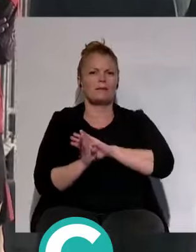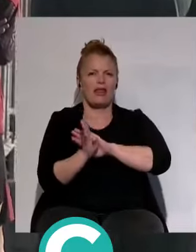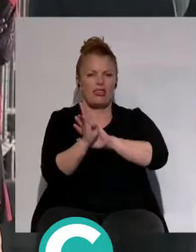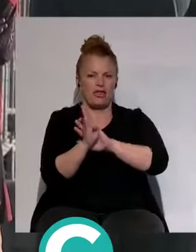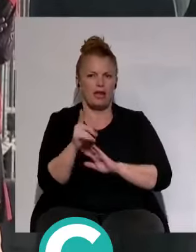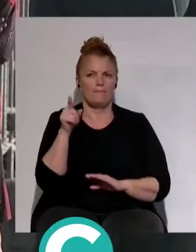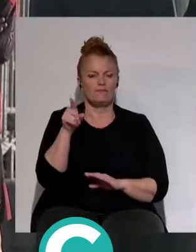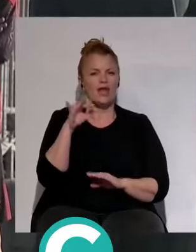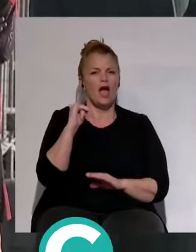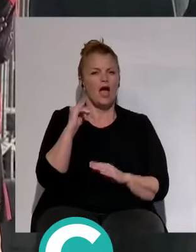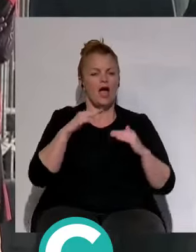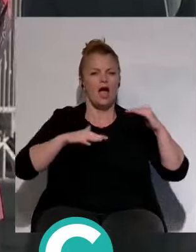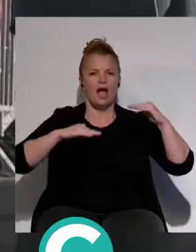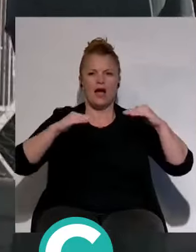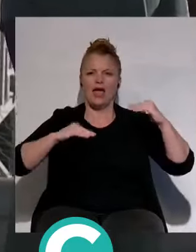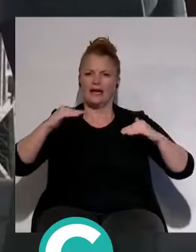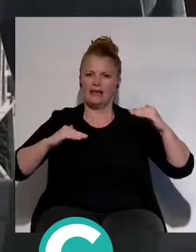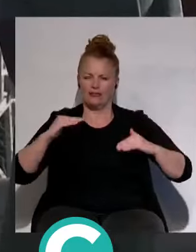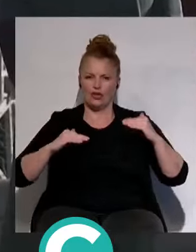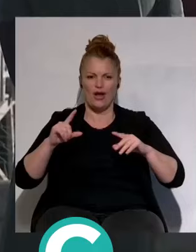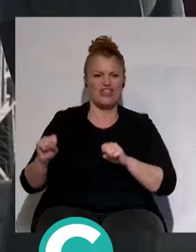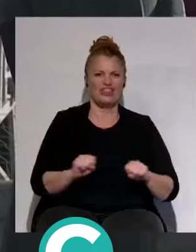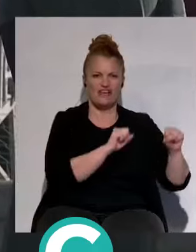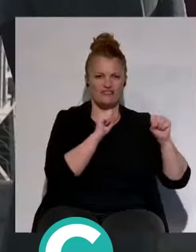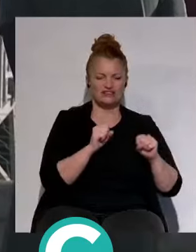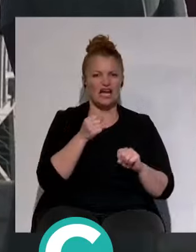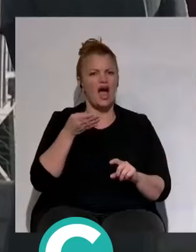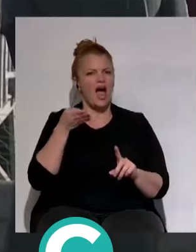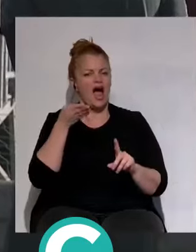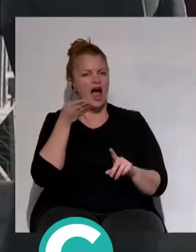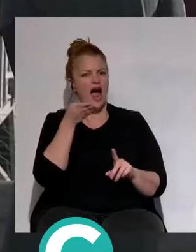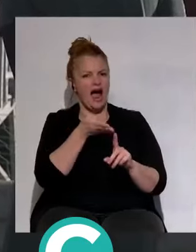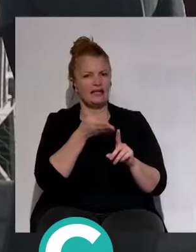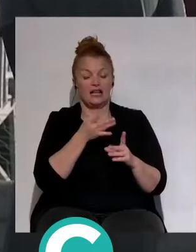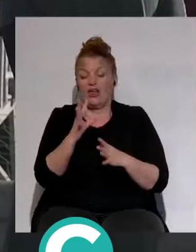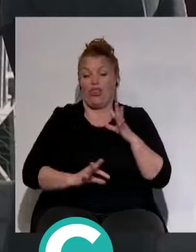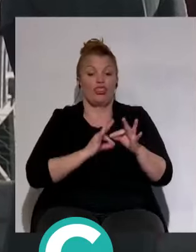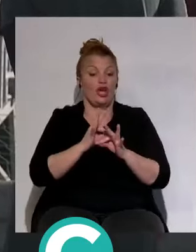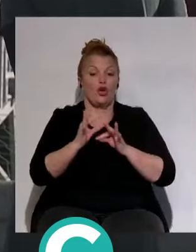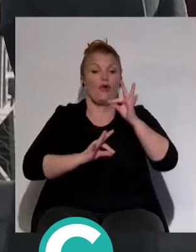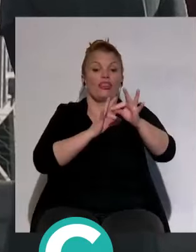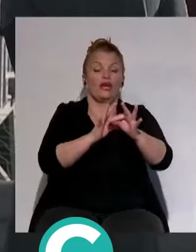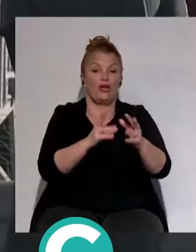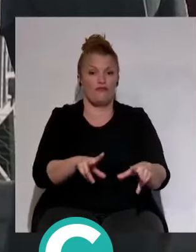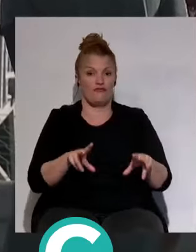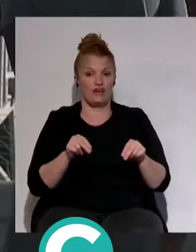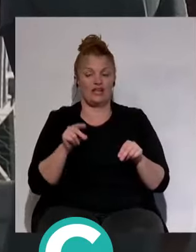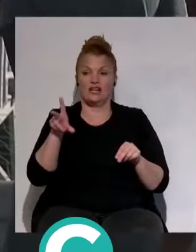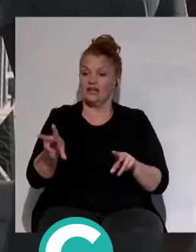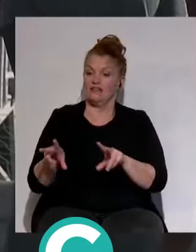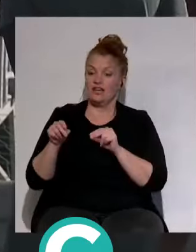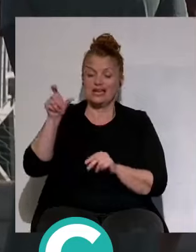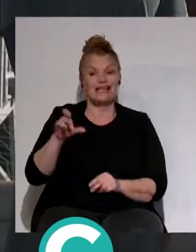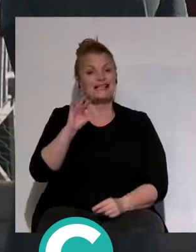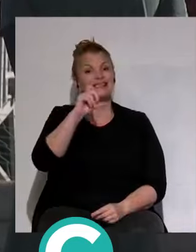el fútbol que había un equilibrio entre defensa y ataque. Pero bueno, los ciclos terminan, y yo creo que el cese de Sergio